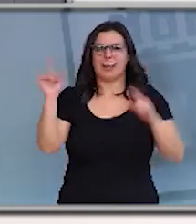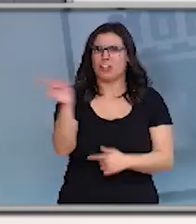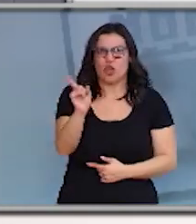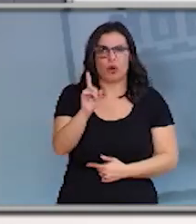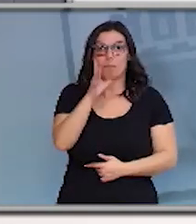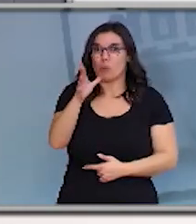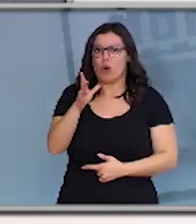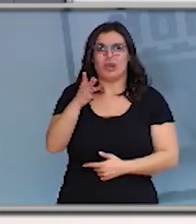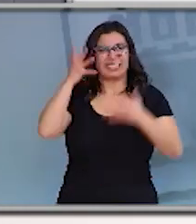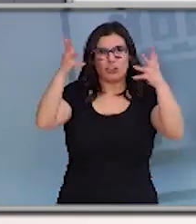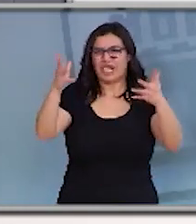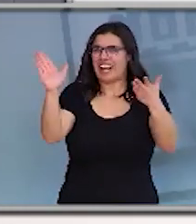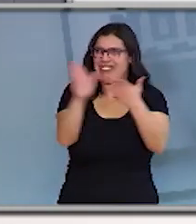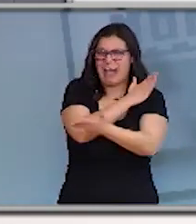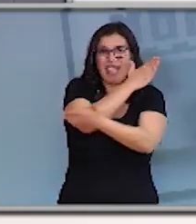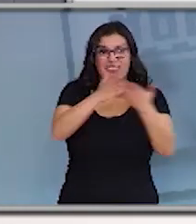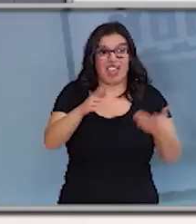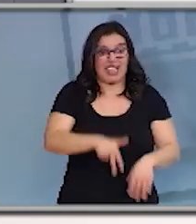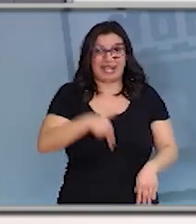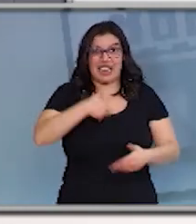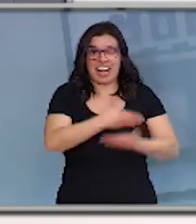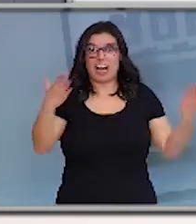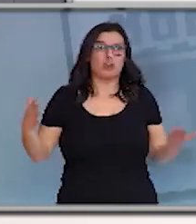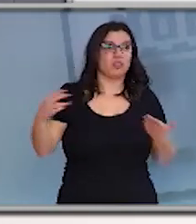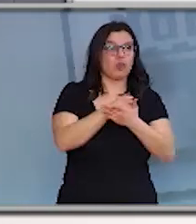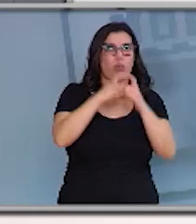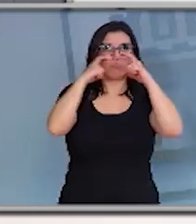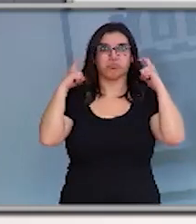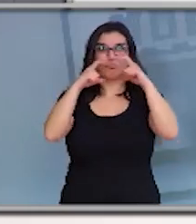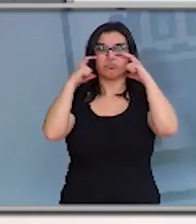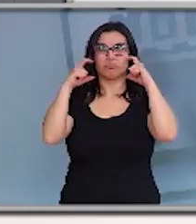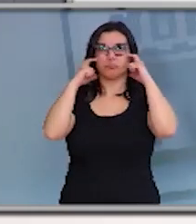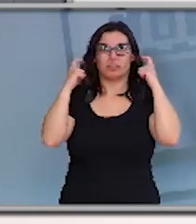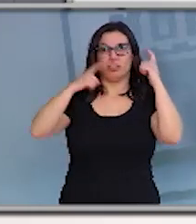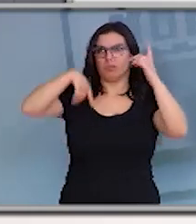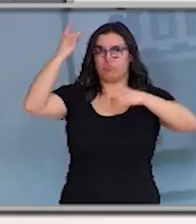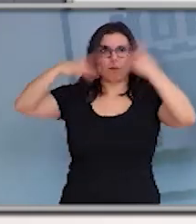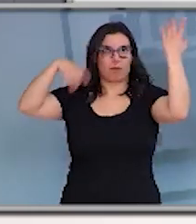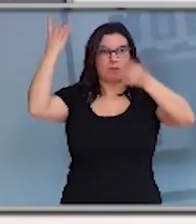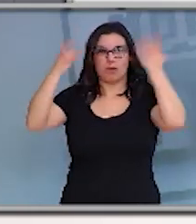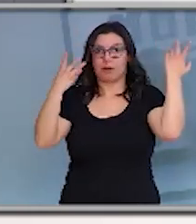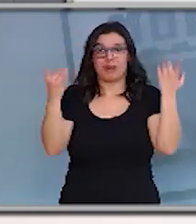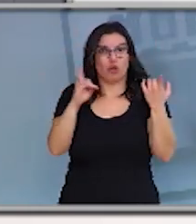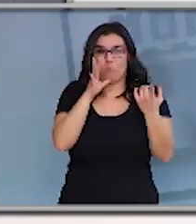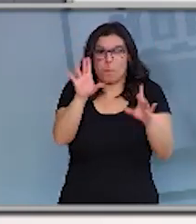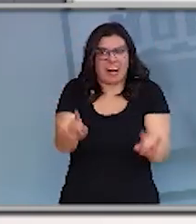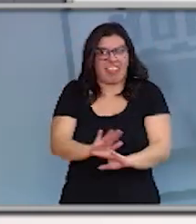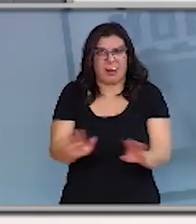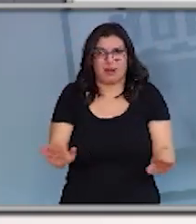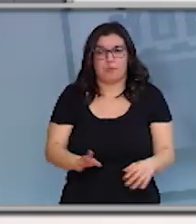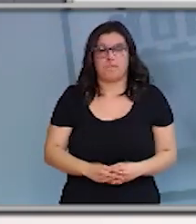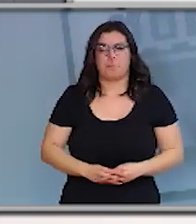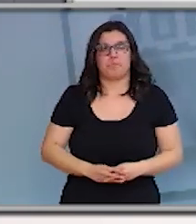desaconsejado que la población general utilice de manera desordenada las mascarillas porque no sirven para nada